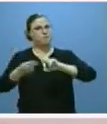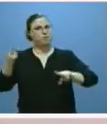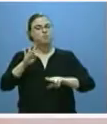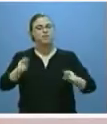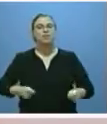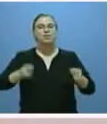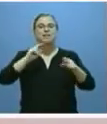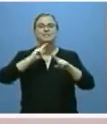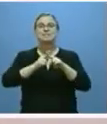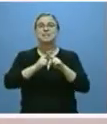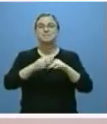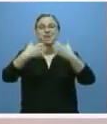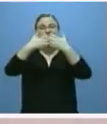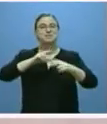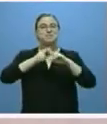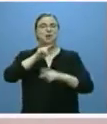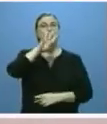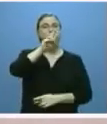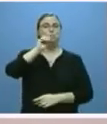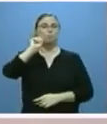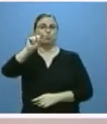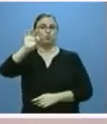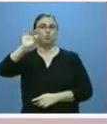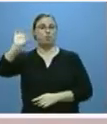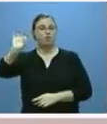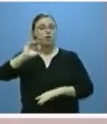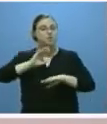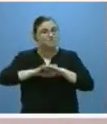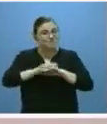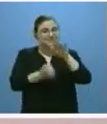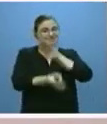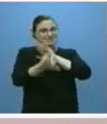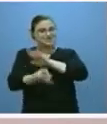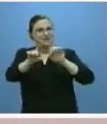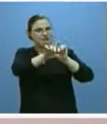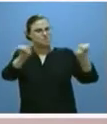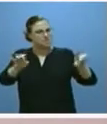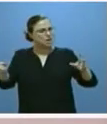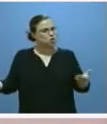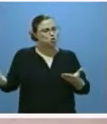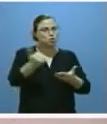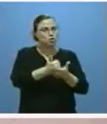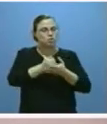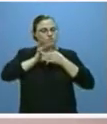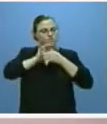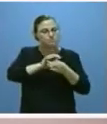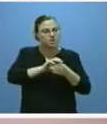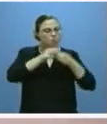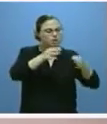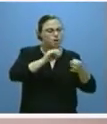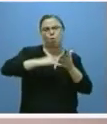la llamada Industria 4.0 y favorecer que todo el emprendimiento nazca vinculado a la innovación.